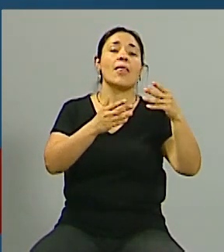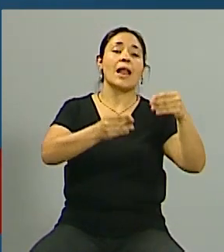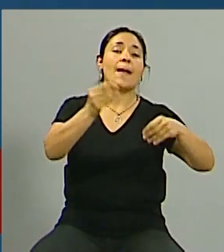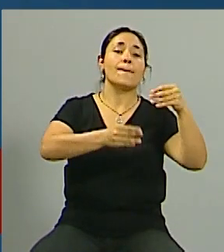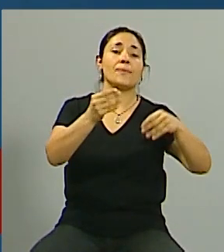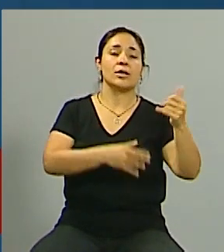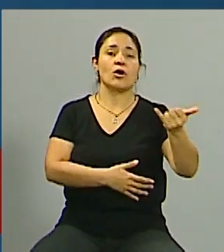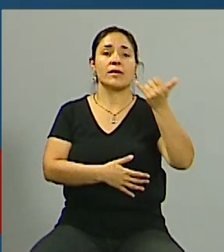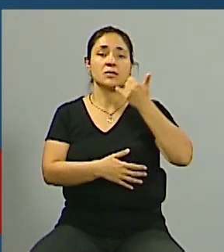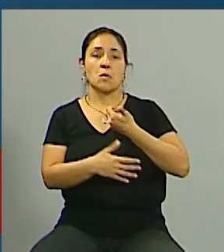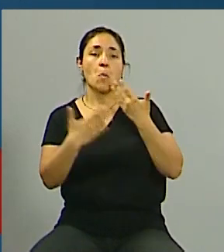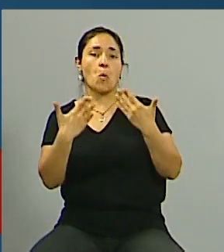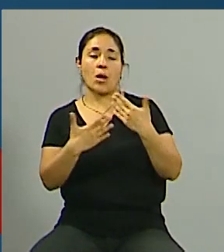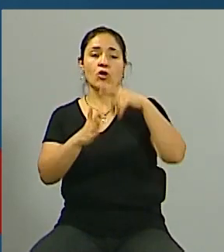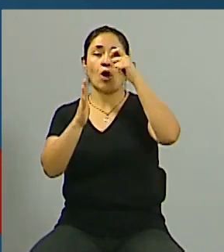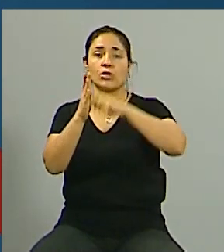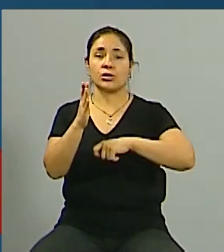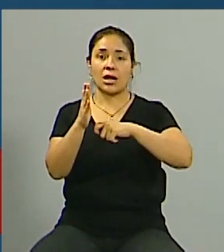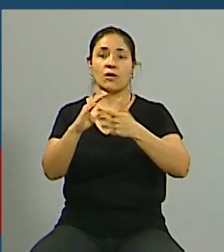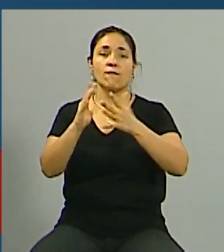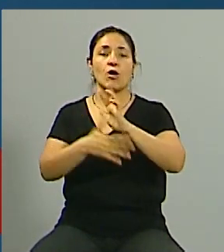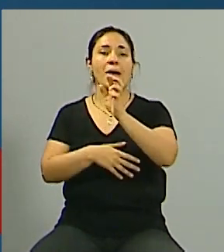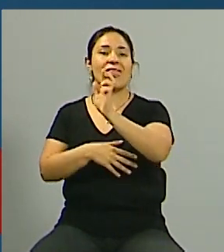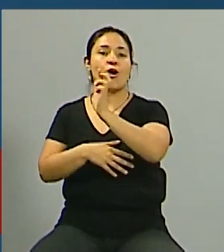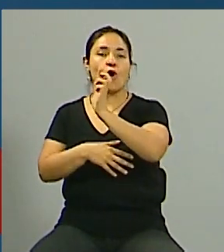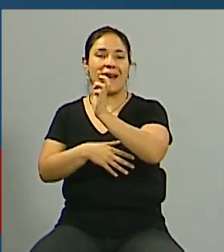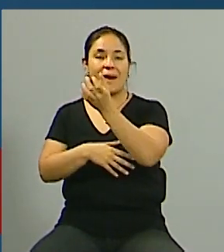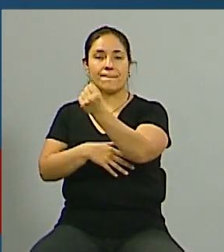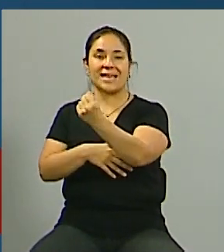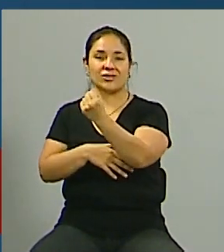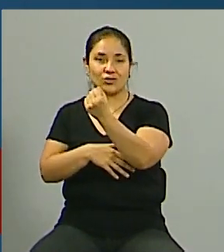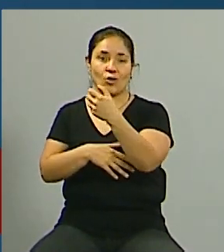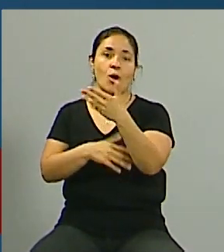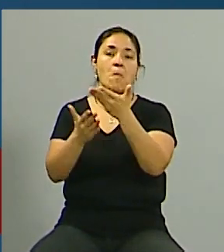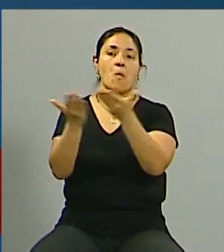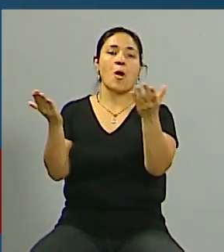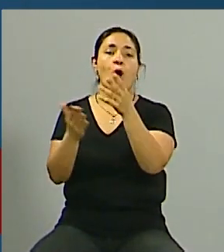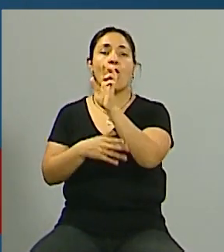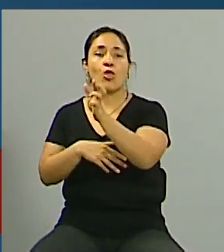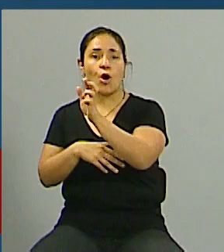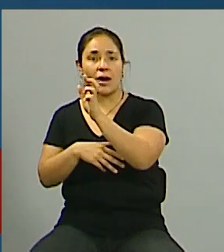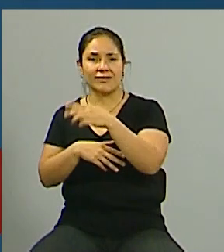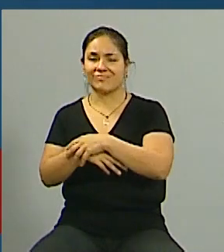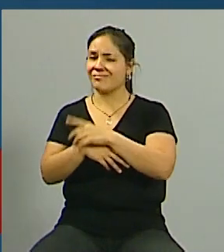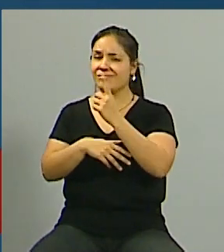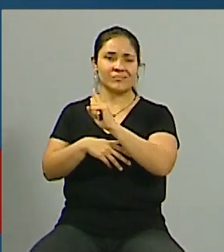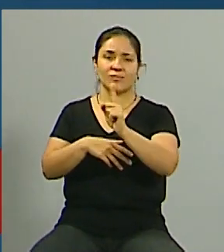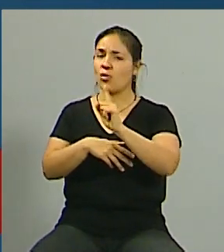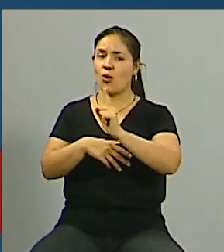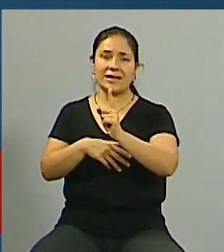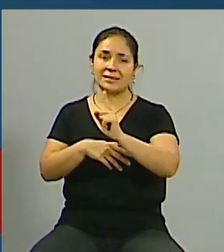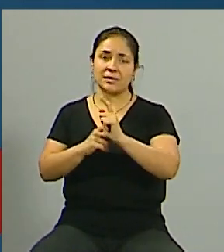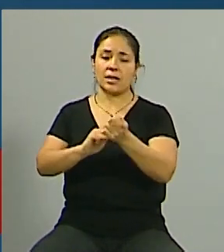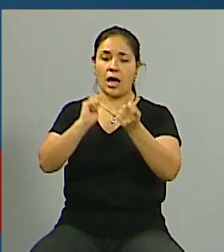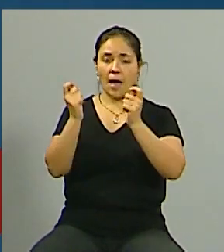bueno nos hablaban de esa posibilidad de que había contratos que se expresaban en dólares o la oferta en dólares cuando en realidad se tenía que hacer en pesos digo